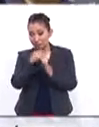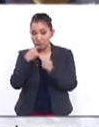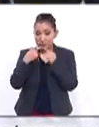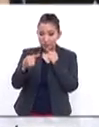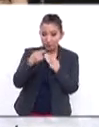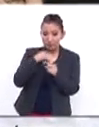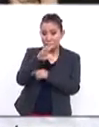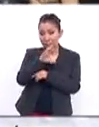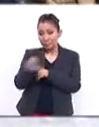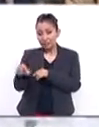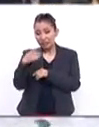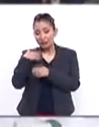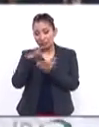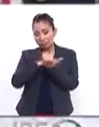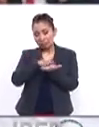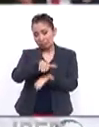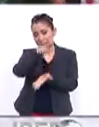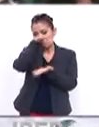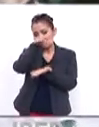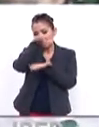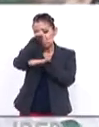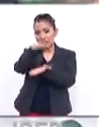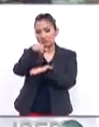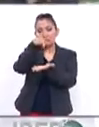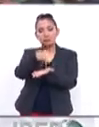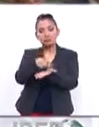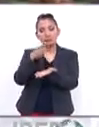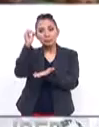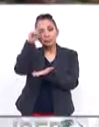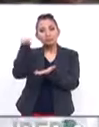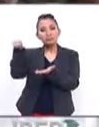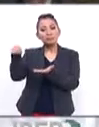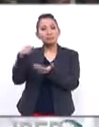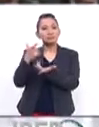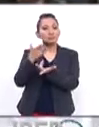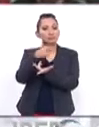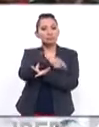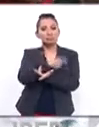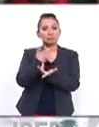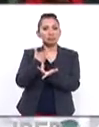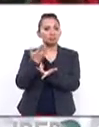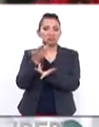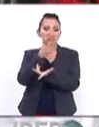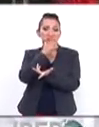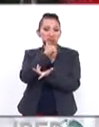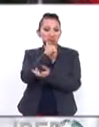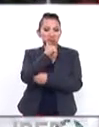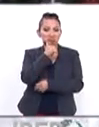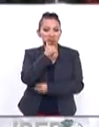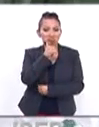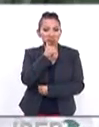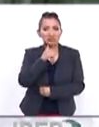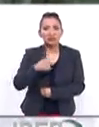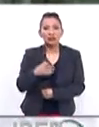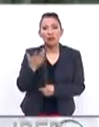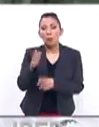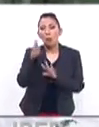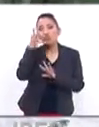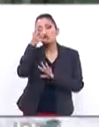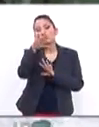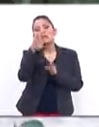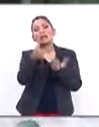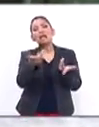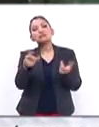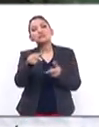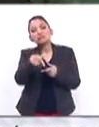con más de 500 páginas y que fue, en mi opinión, debilitado por la imposibilidad de clarificar el futuro de